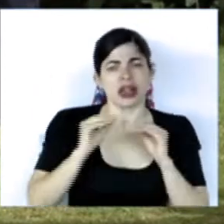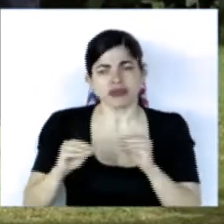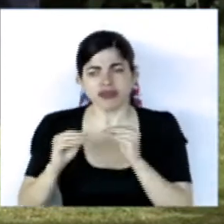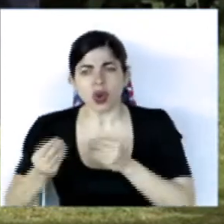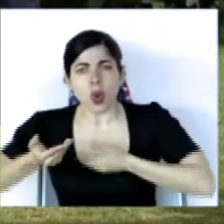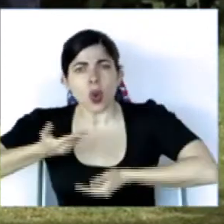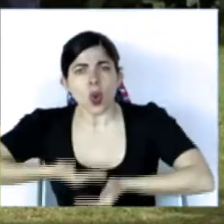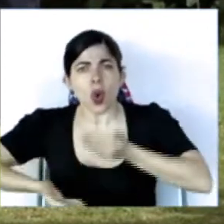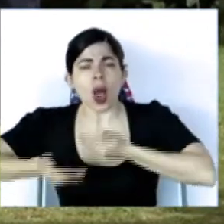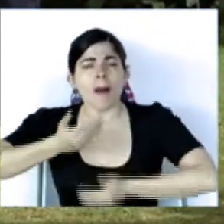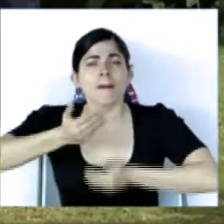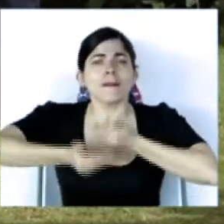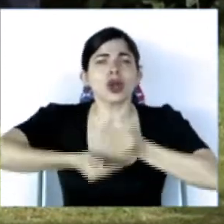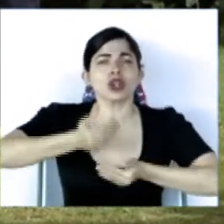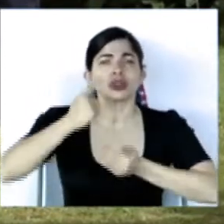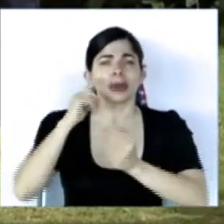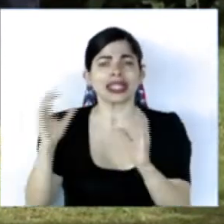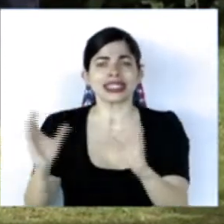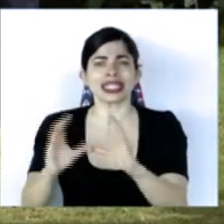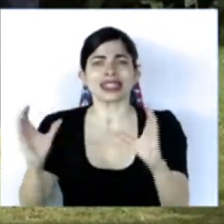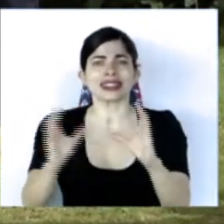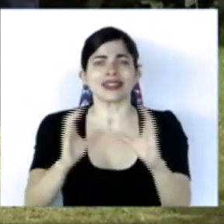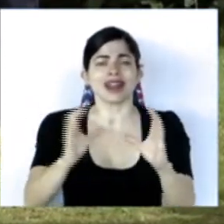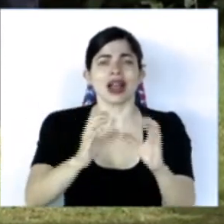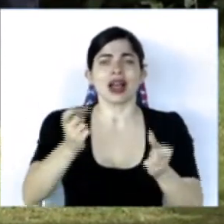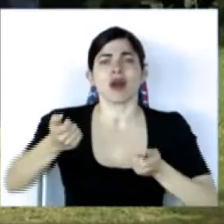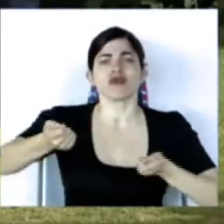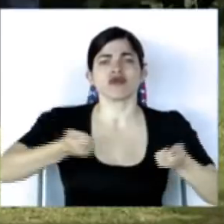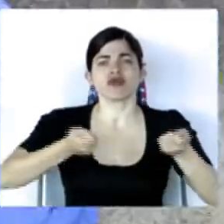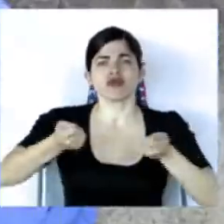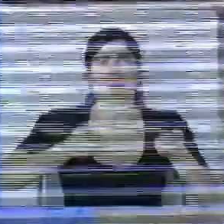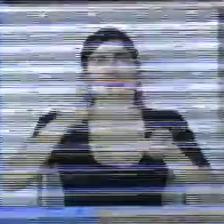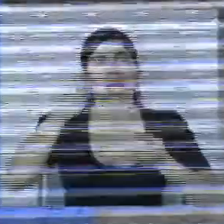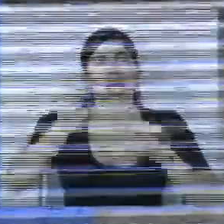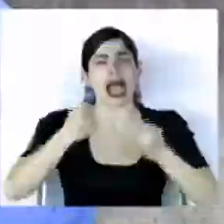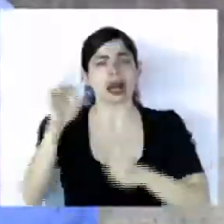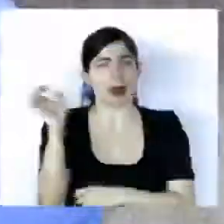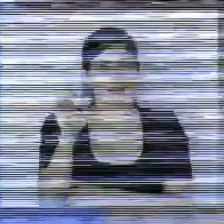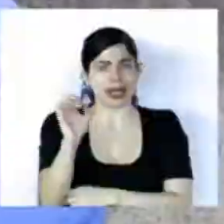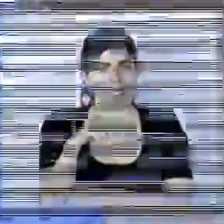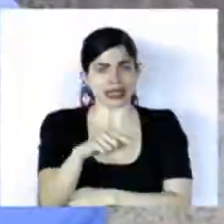colaboración en el proceso de certificación de operadores de vehículos de emergencia